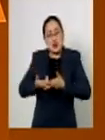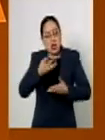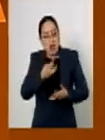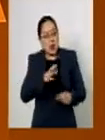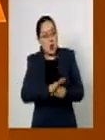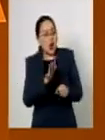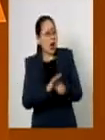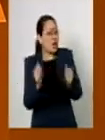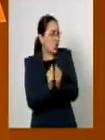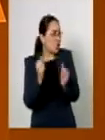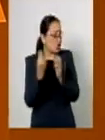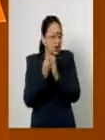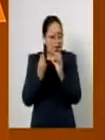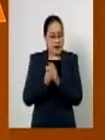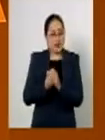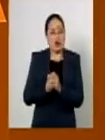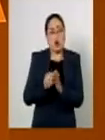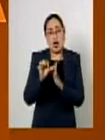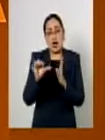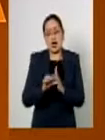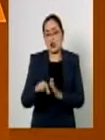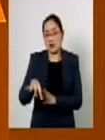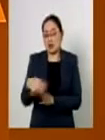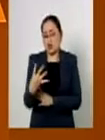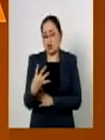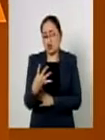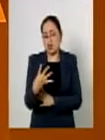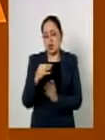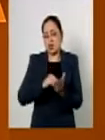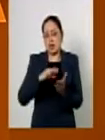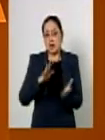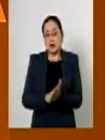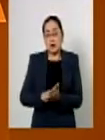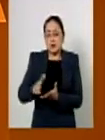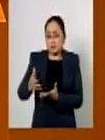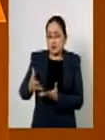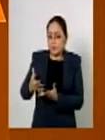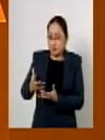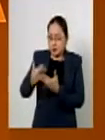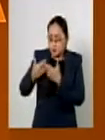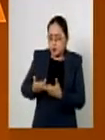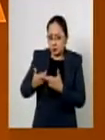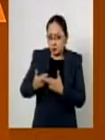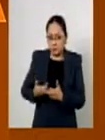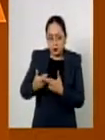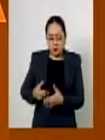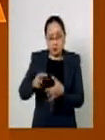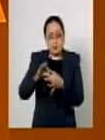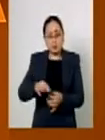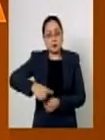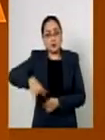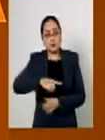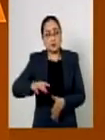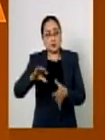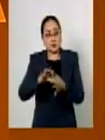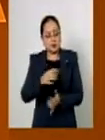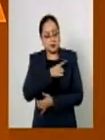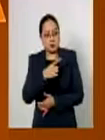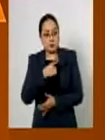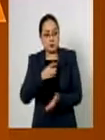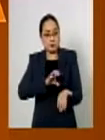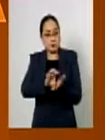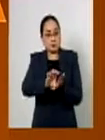discrecional. En el artículo 14 se establece que los ingresos excedentes de libre disposición deberán ser